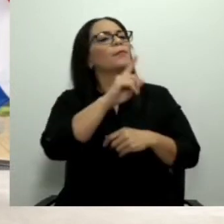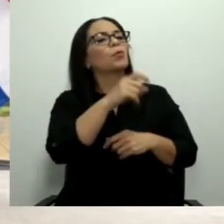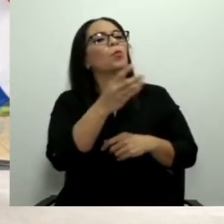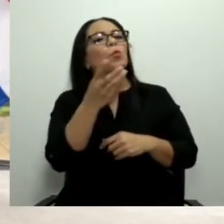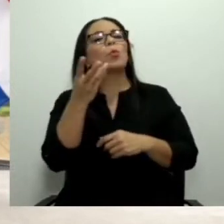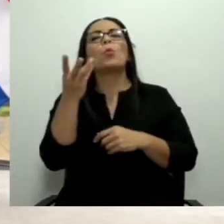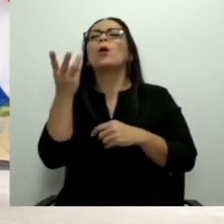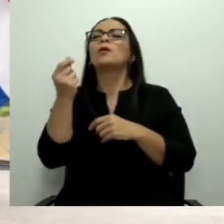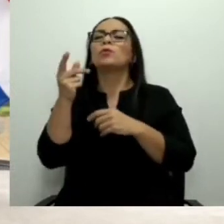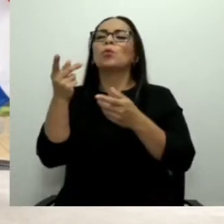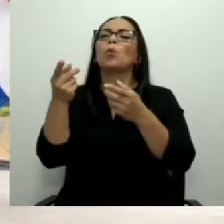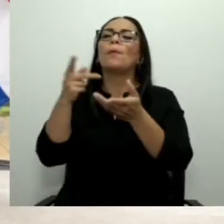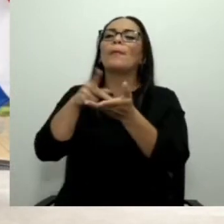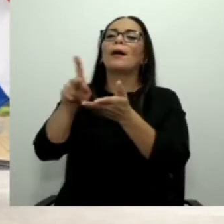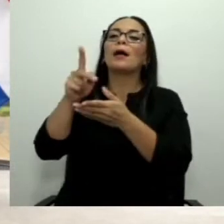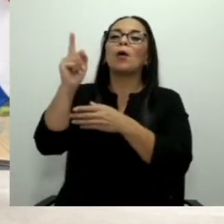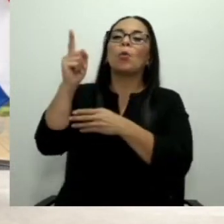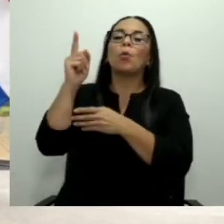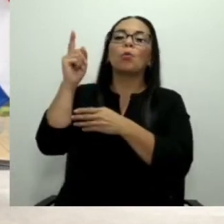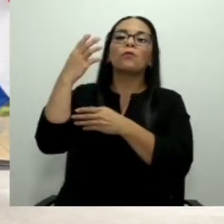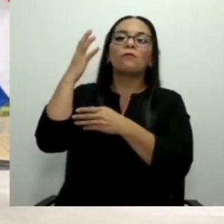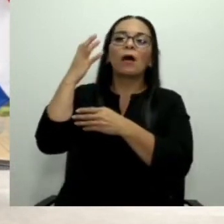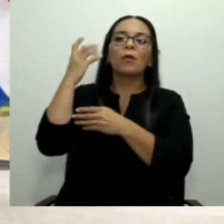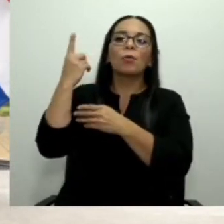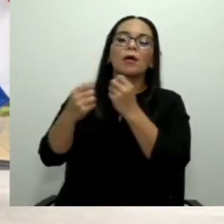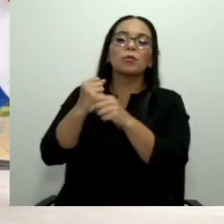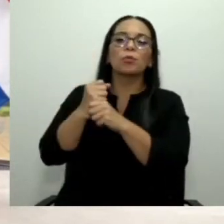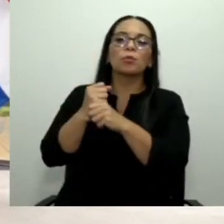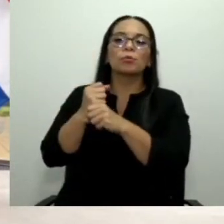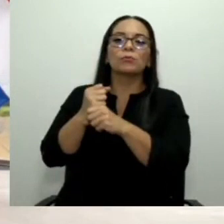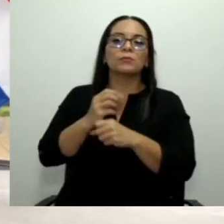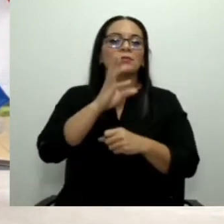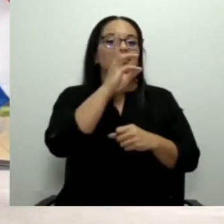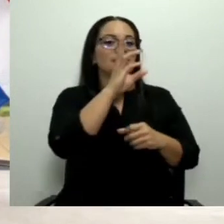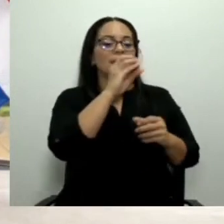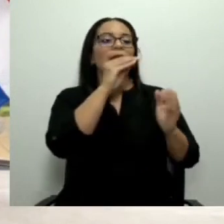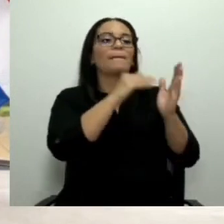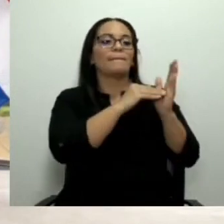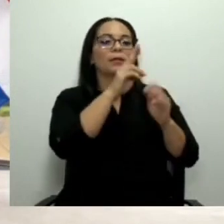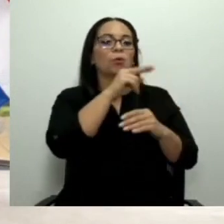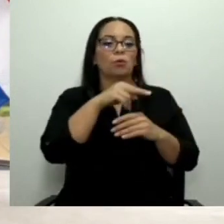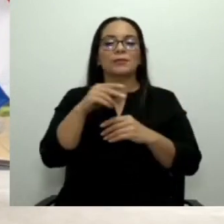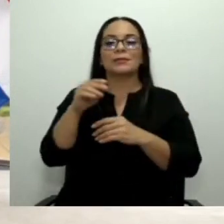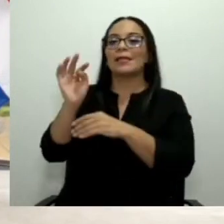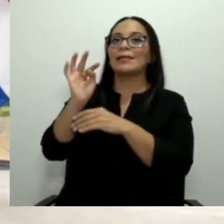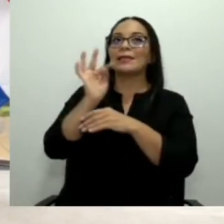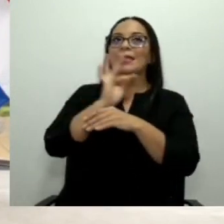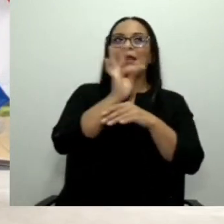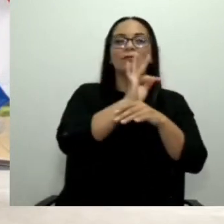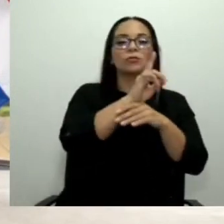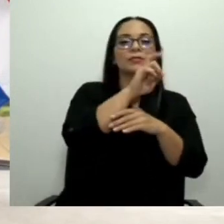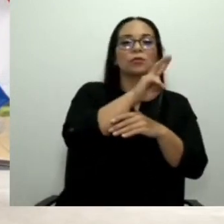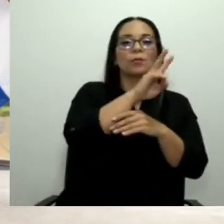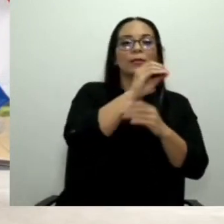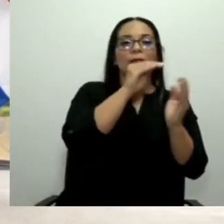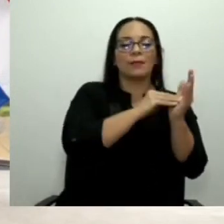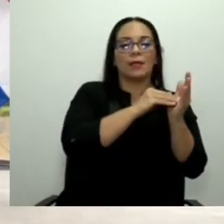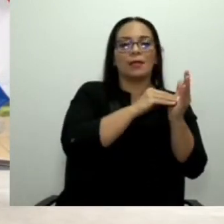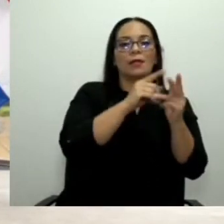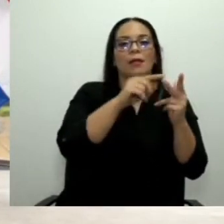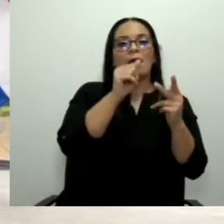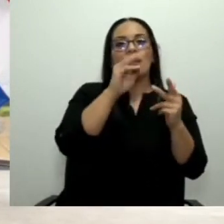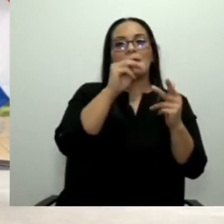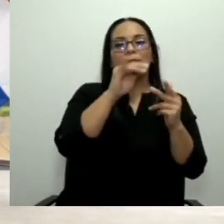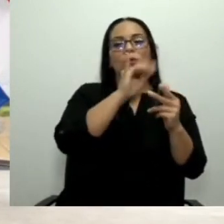radio por la frecuencia al año? 60 mil colones, televisión 120 mil y AM como 6 mil